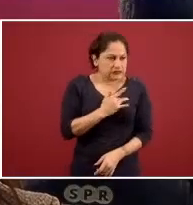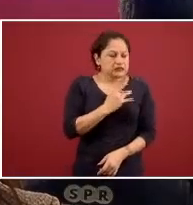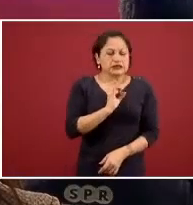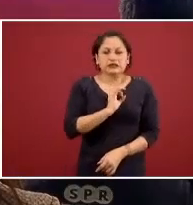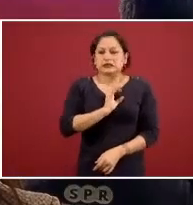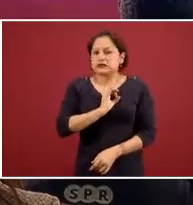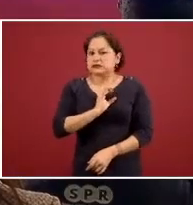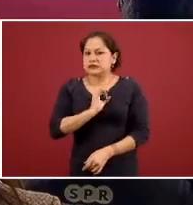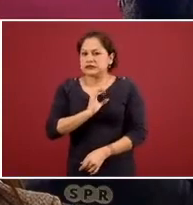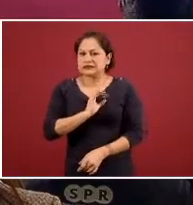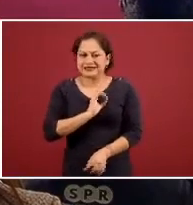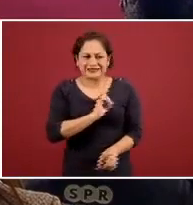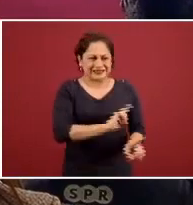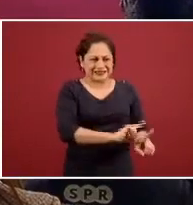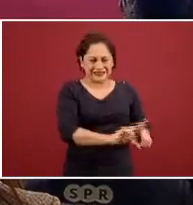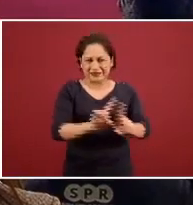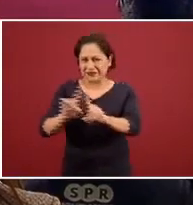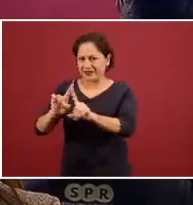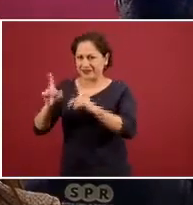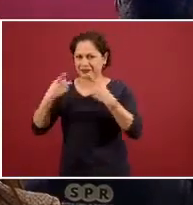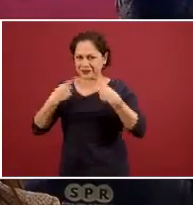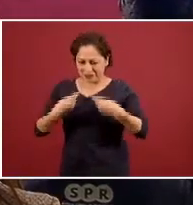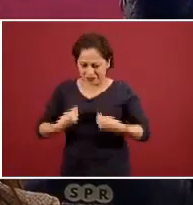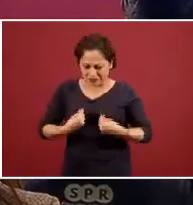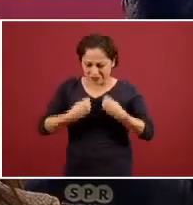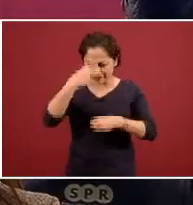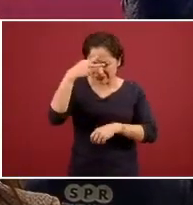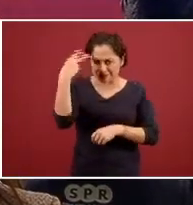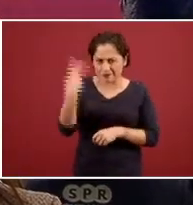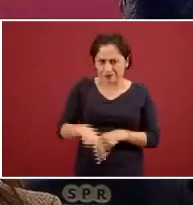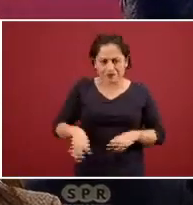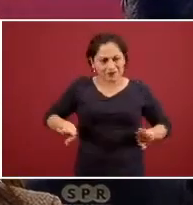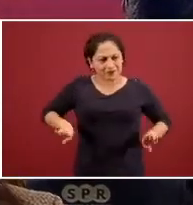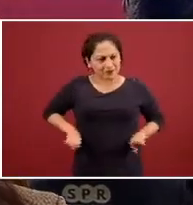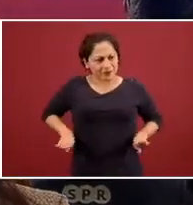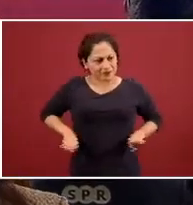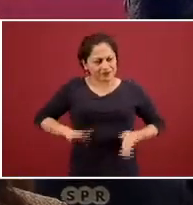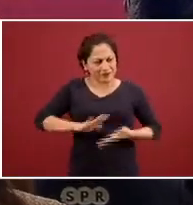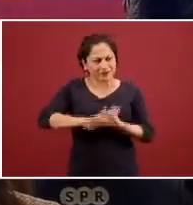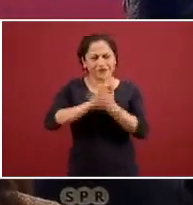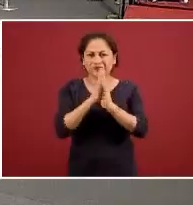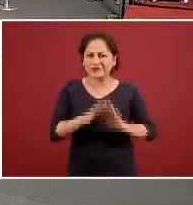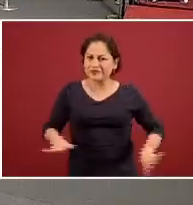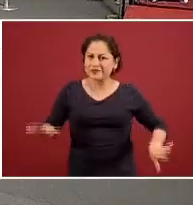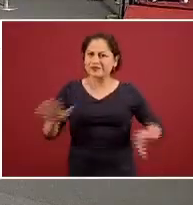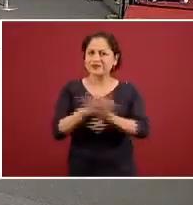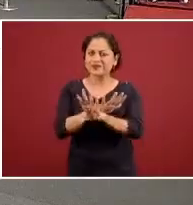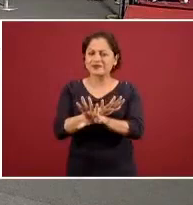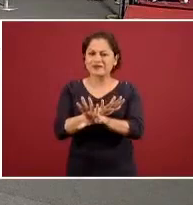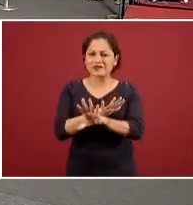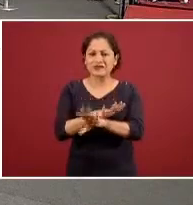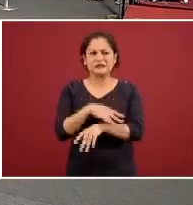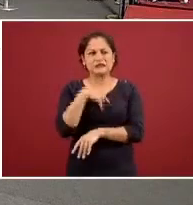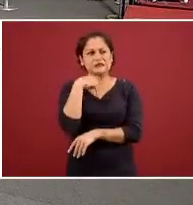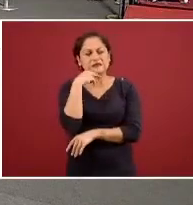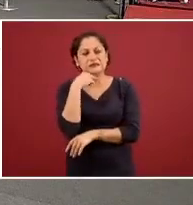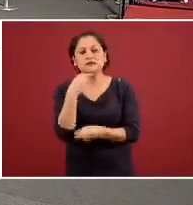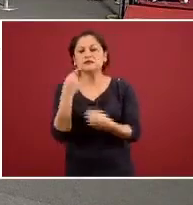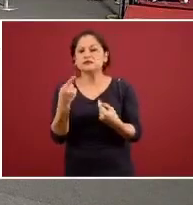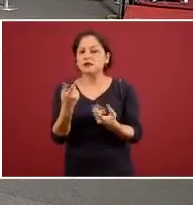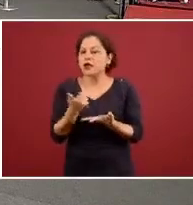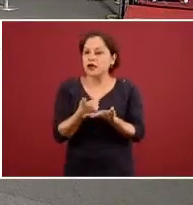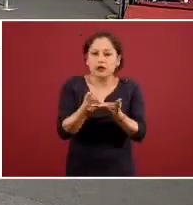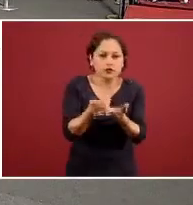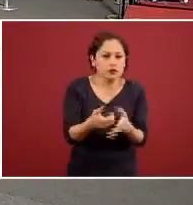ciudadanos compatriotas amigos qué podemos hacer además tenemos personas